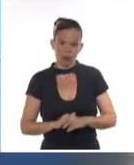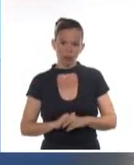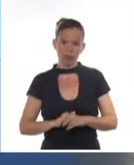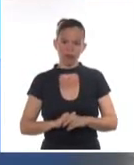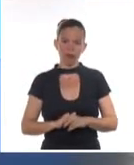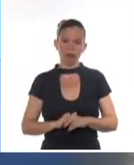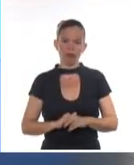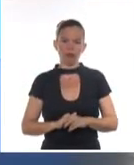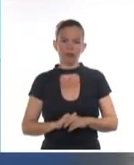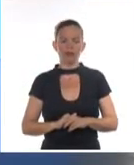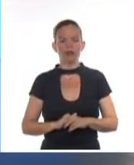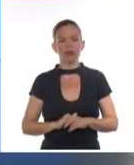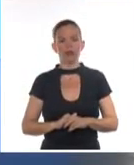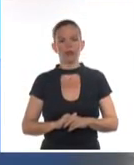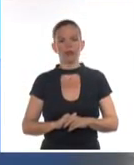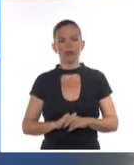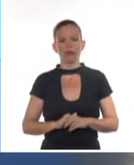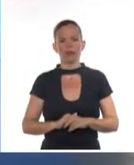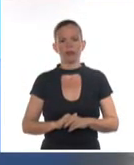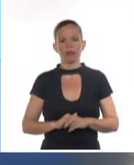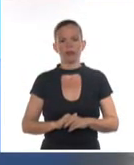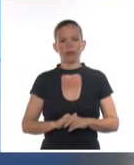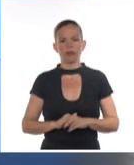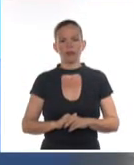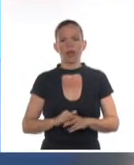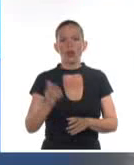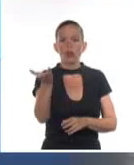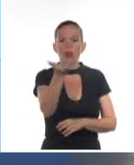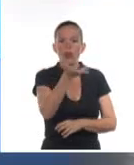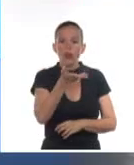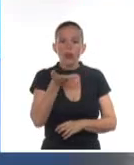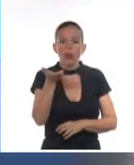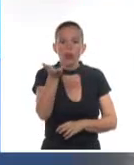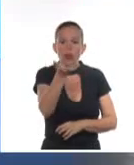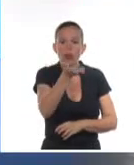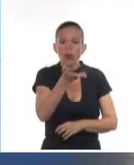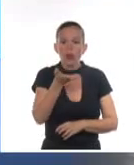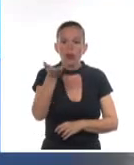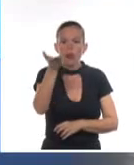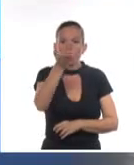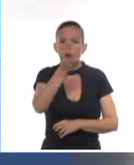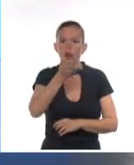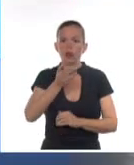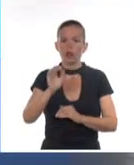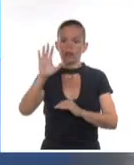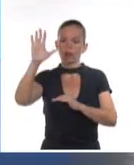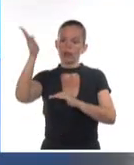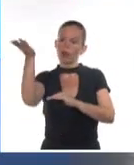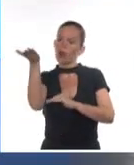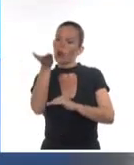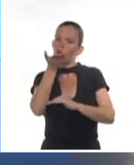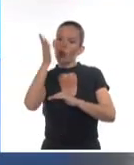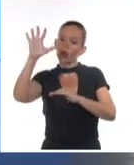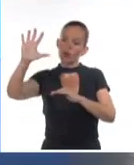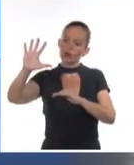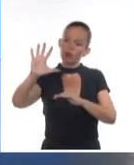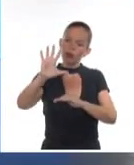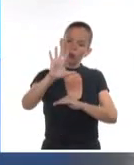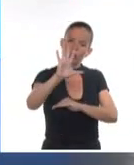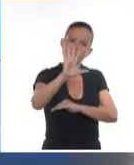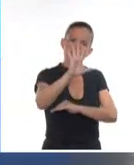de zonas costeras de la región oriental. Los vientos serán del nordeste al este en gran parte del país, velocidades entre 10 y